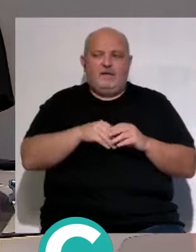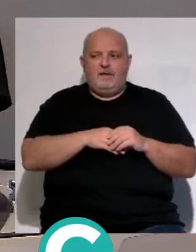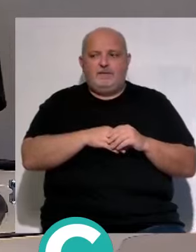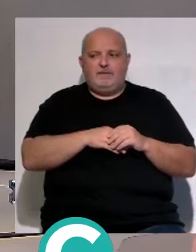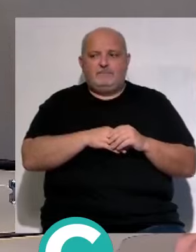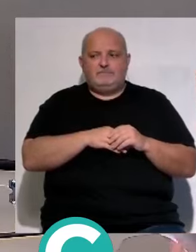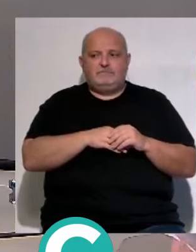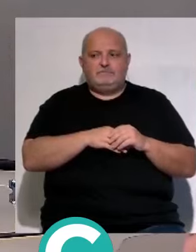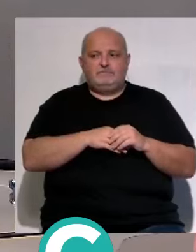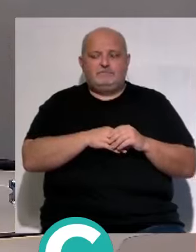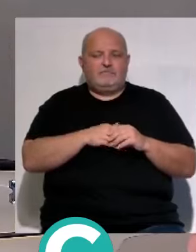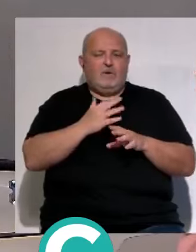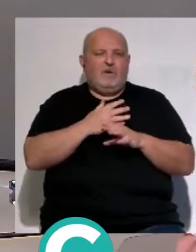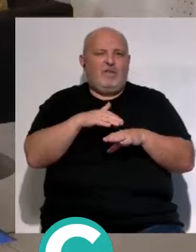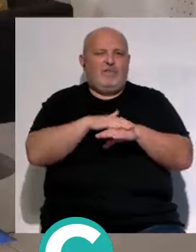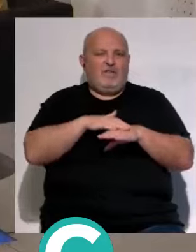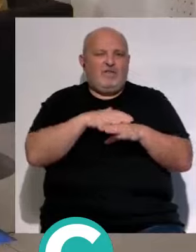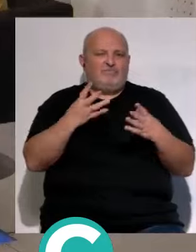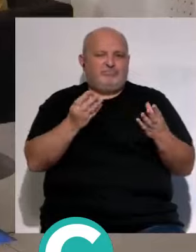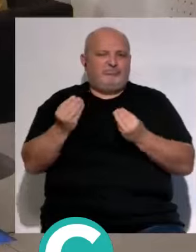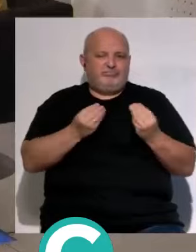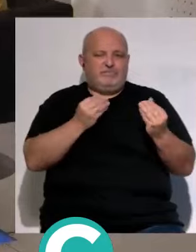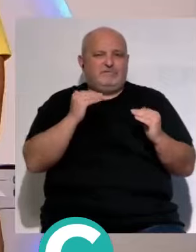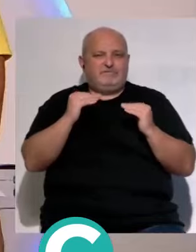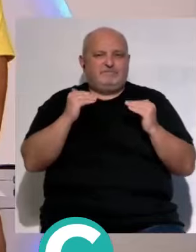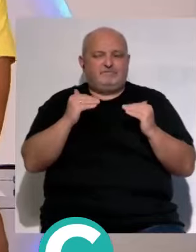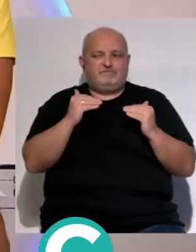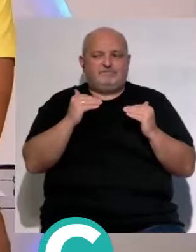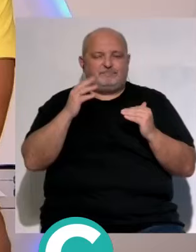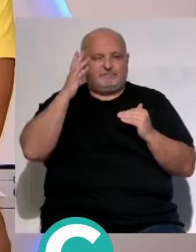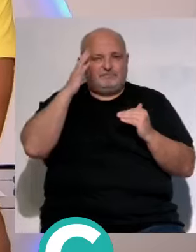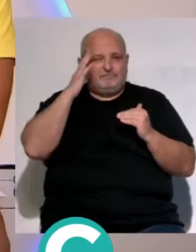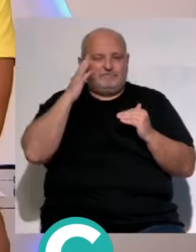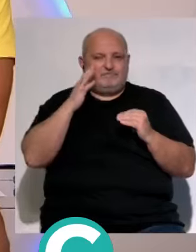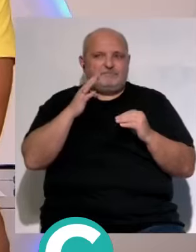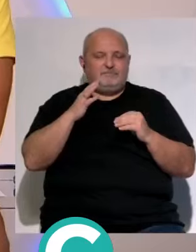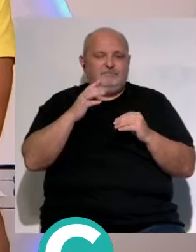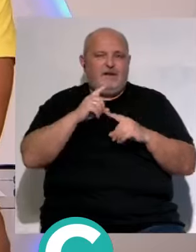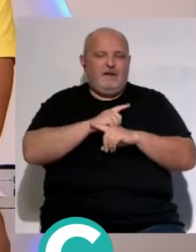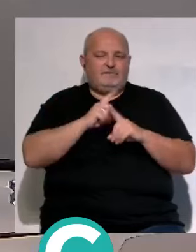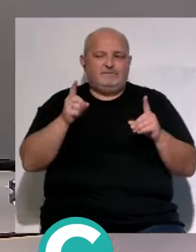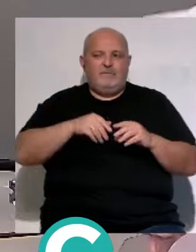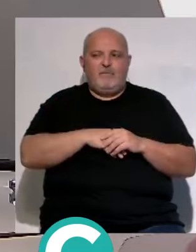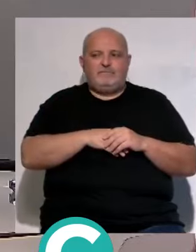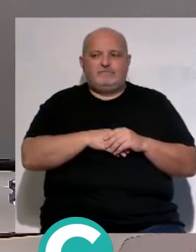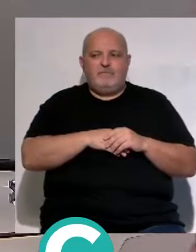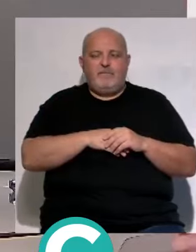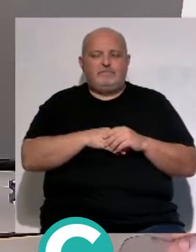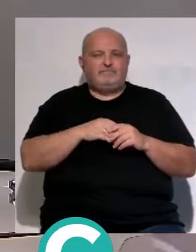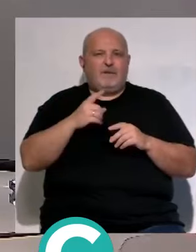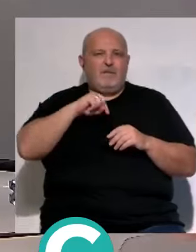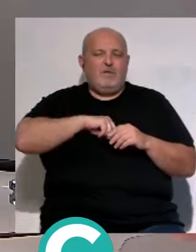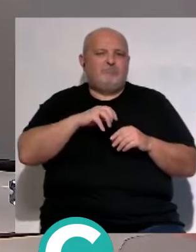y y demasiado jugadores cedidos porque luego en estos momentos en los que imagínate si no hubieran venido cedidos yo creo que esa ha sido la gran